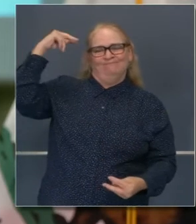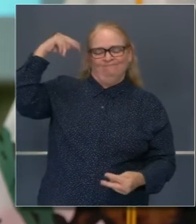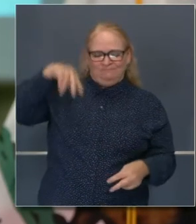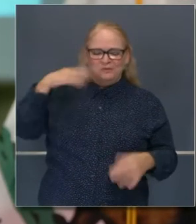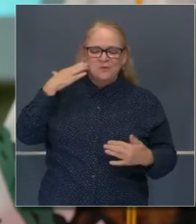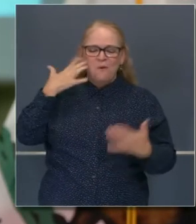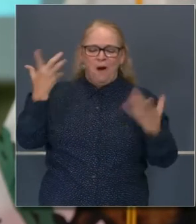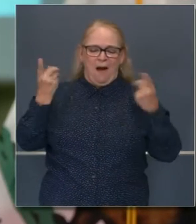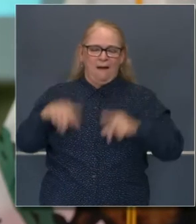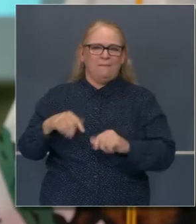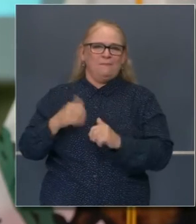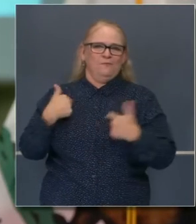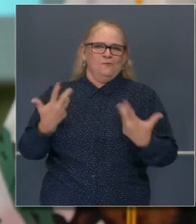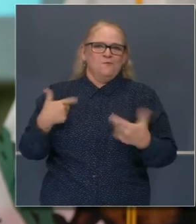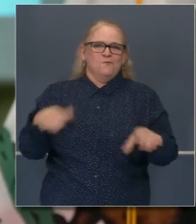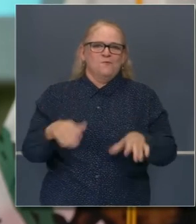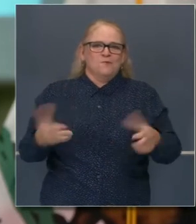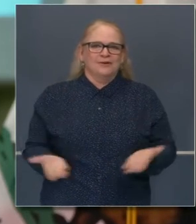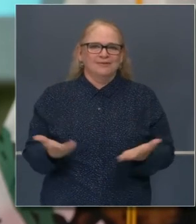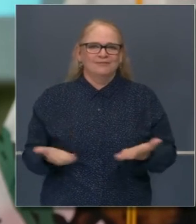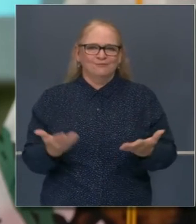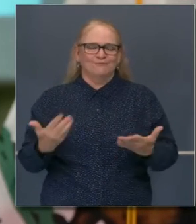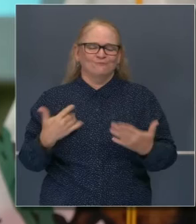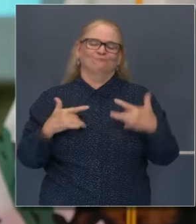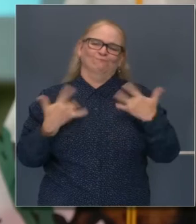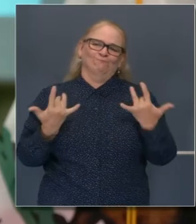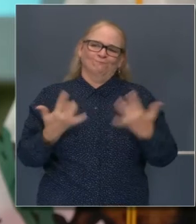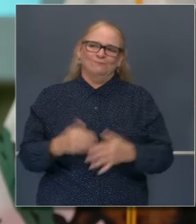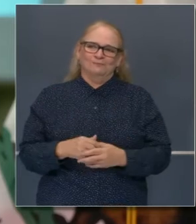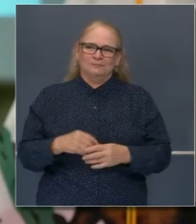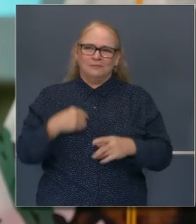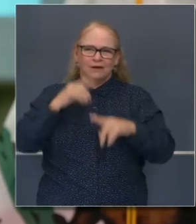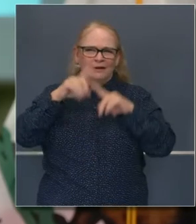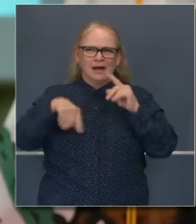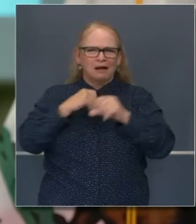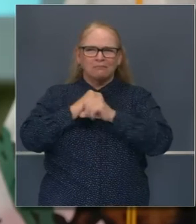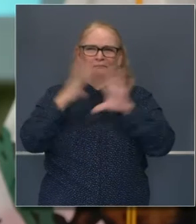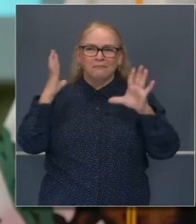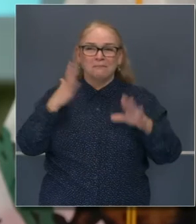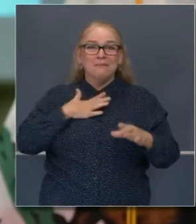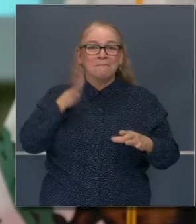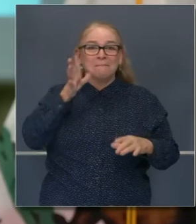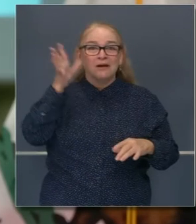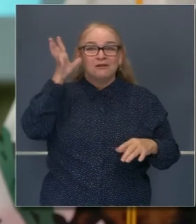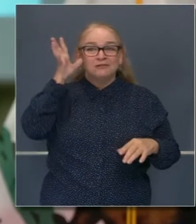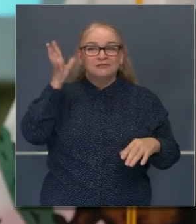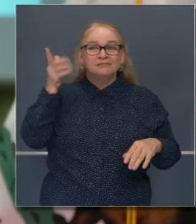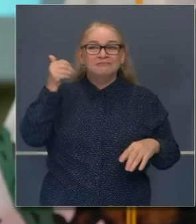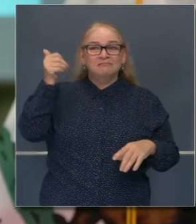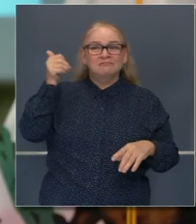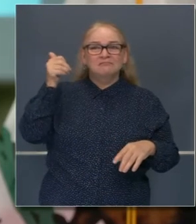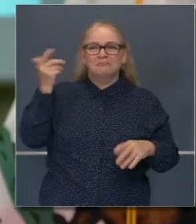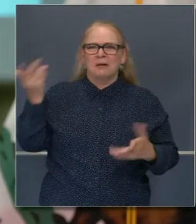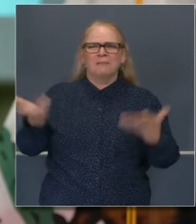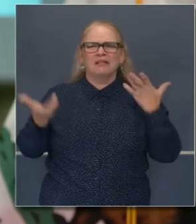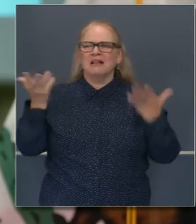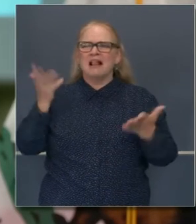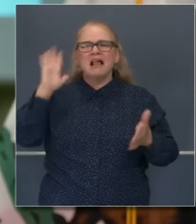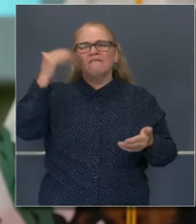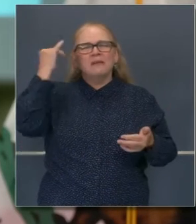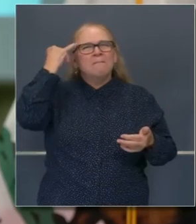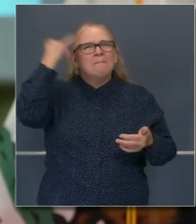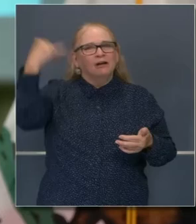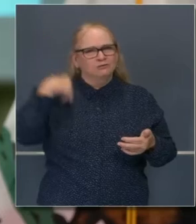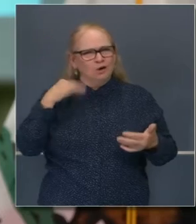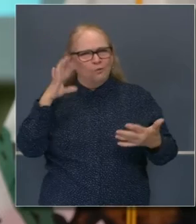percatados de lo que está transcurriendo en este momento. No puedo imaginarme que mis padres se hubieran imaginado jamás